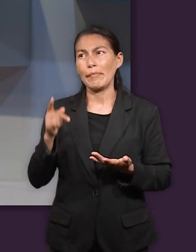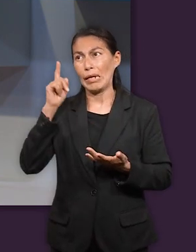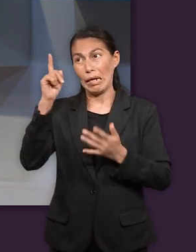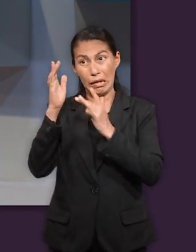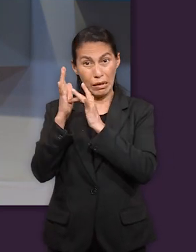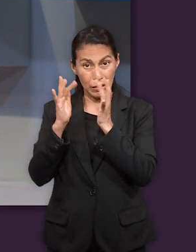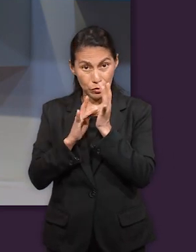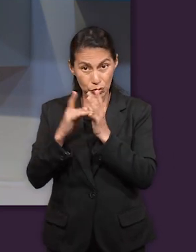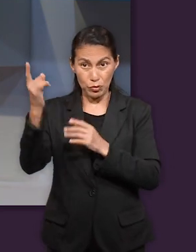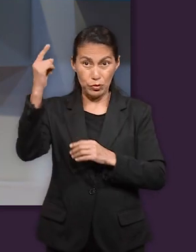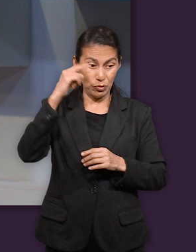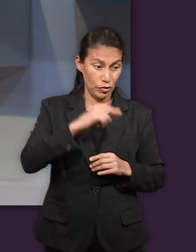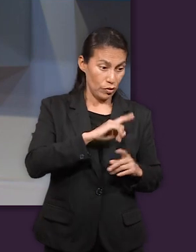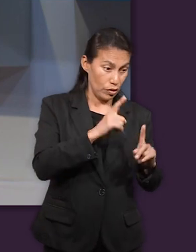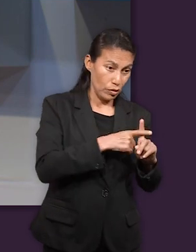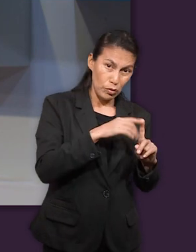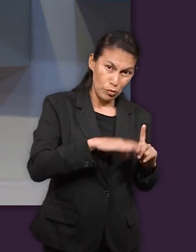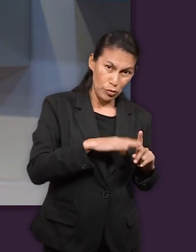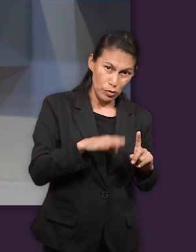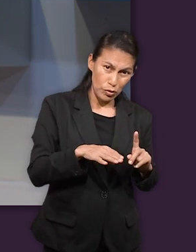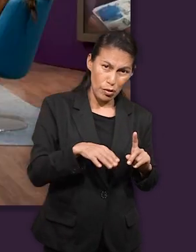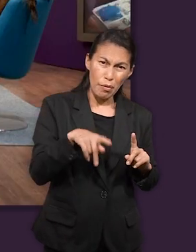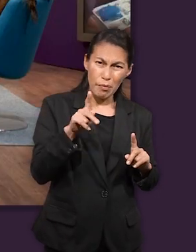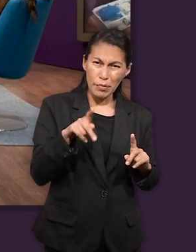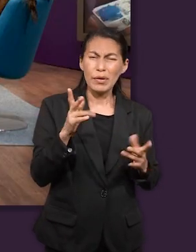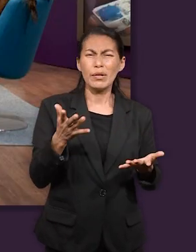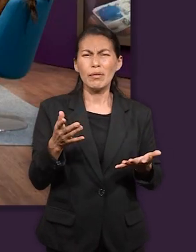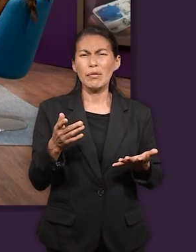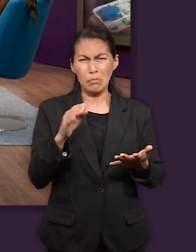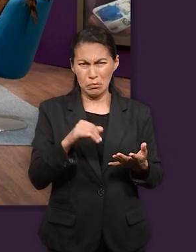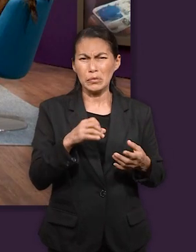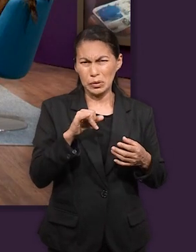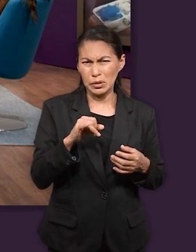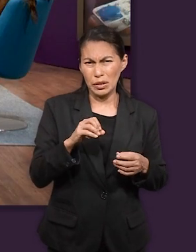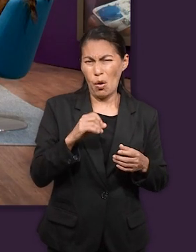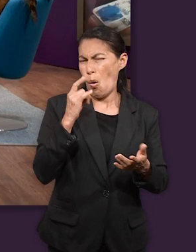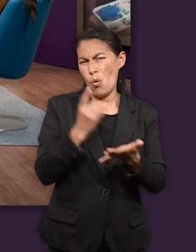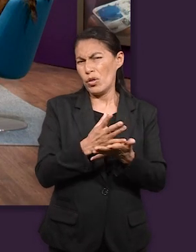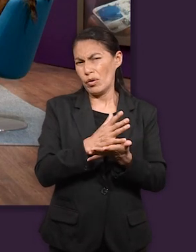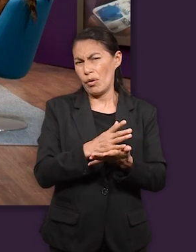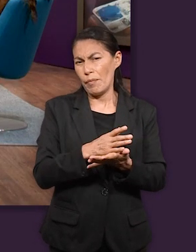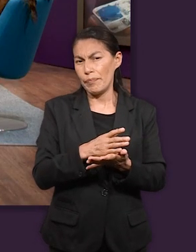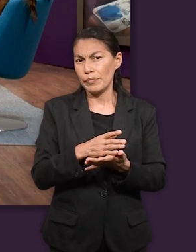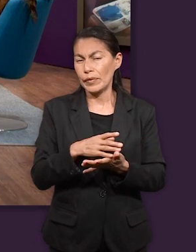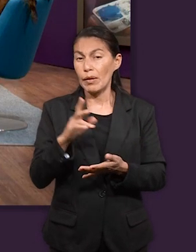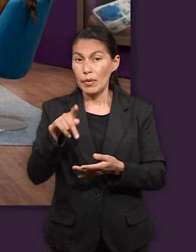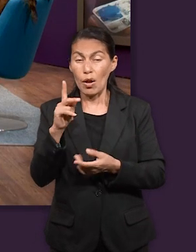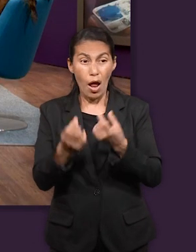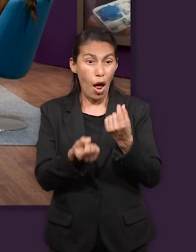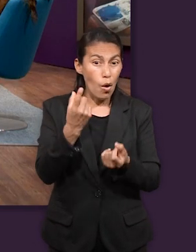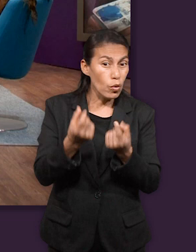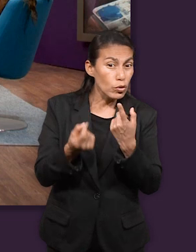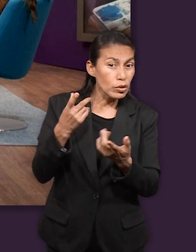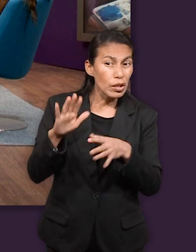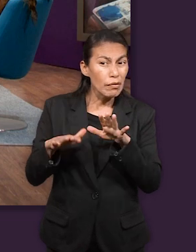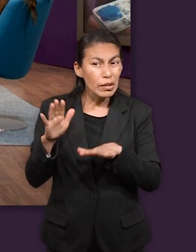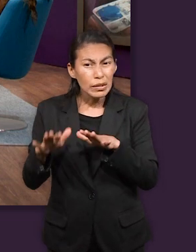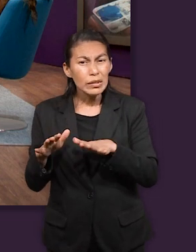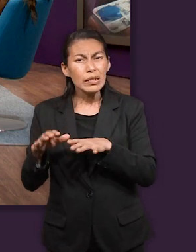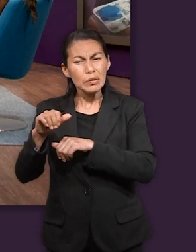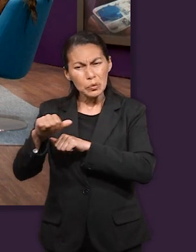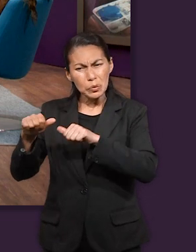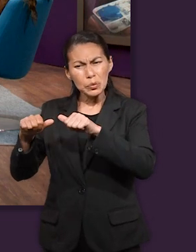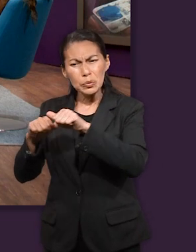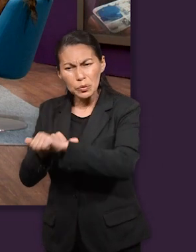no se puede comparar nada verdad con lo que Jesús hizo por nosotros pero podemos obtener también también esas lecciones